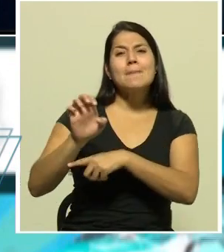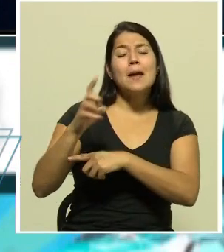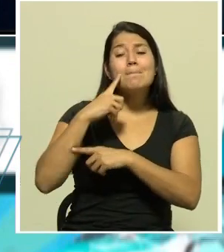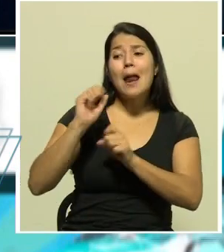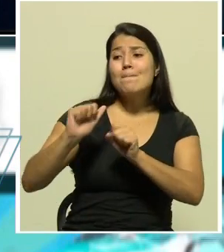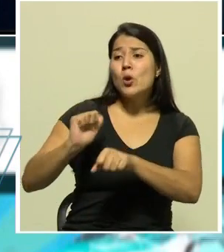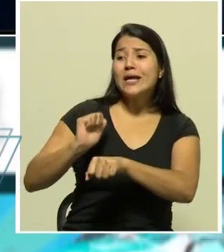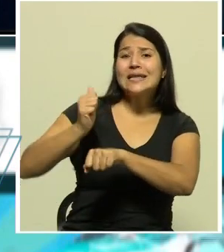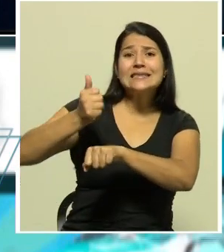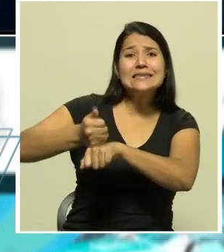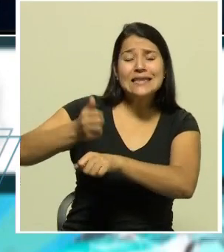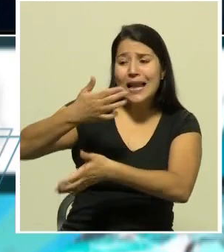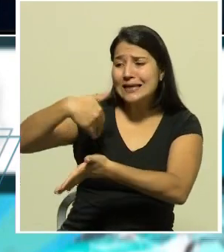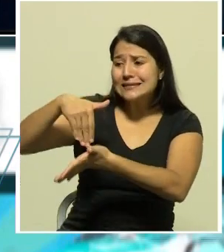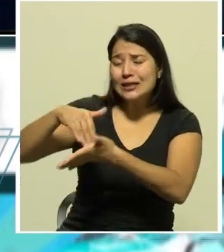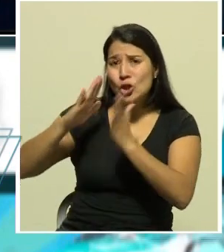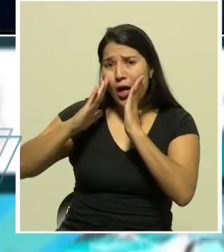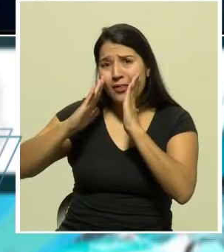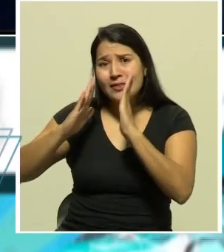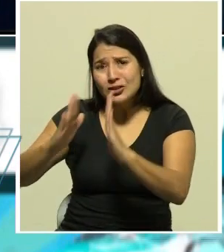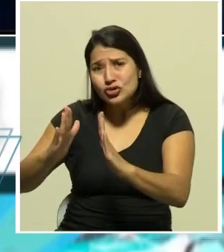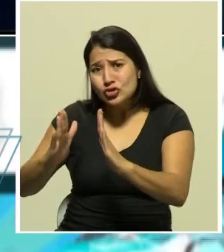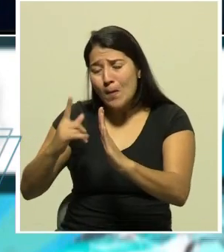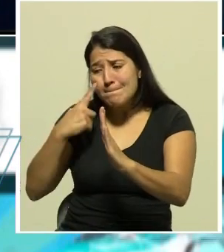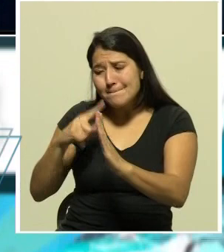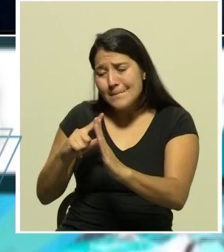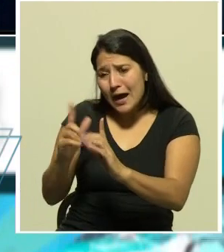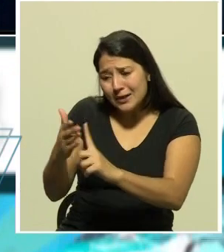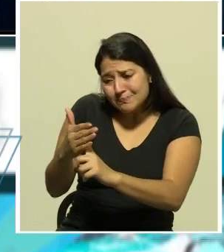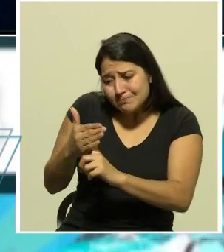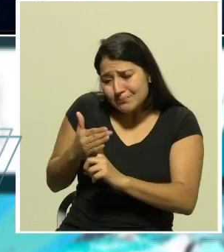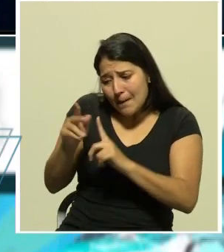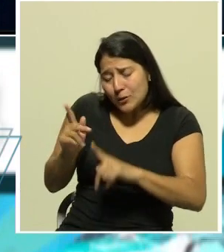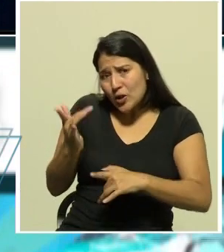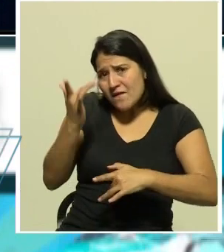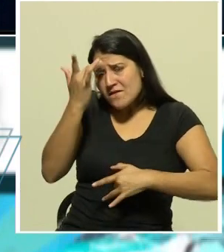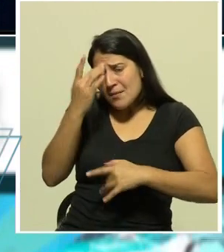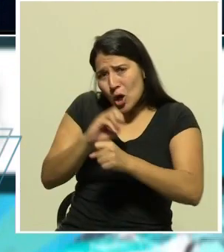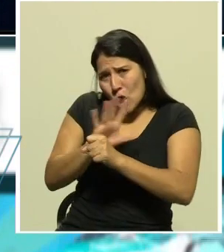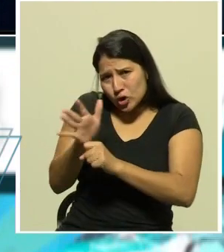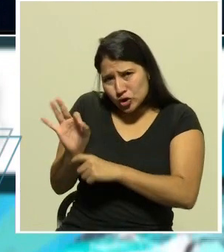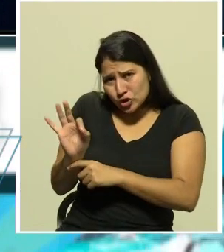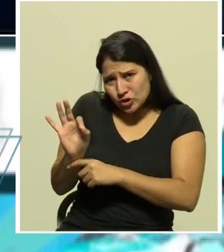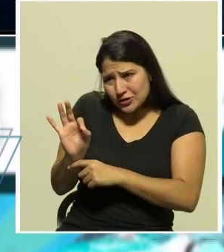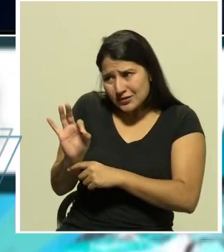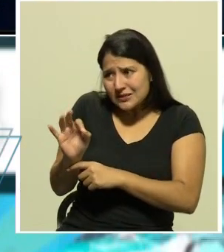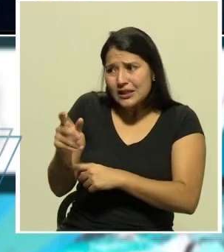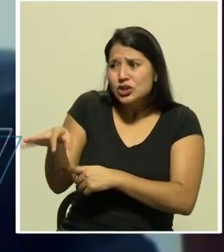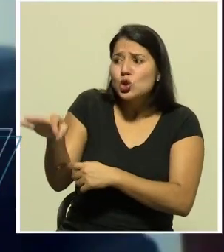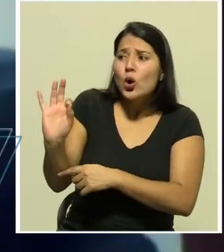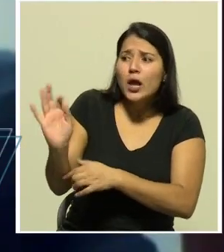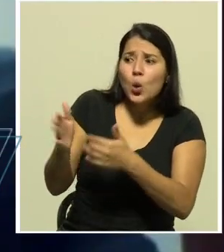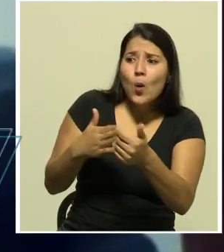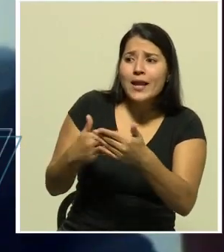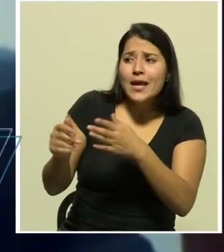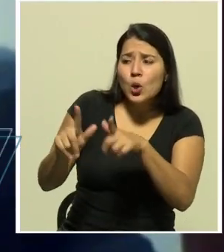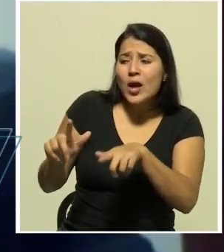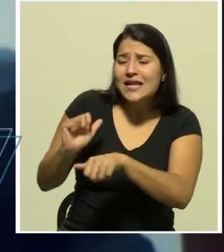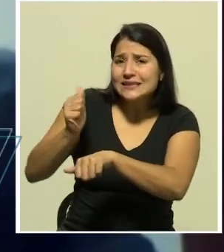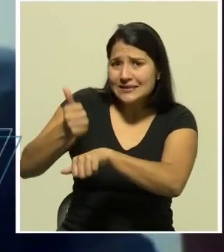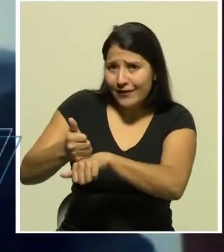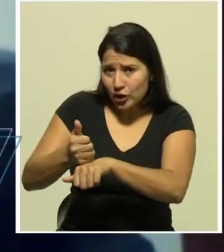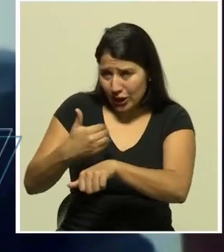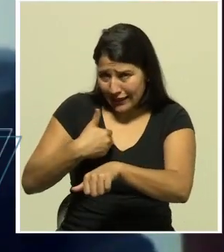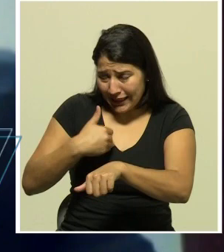sitio en el que lo crea más conveniente más allá de la opinión de un vecino o de un alcalde? Bien, tal